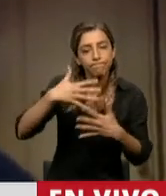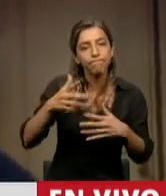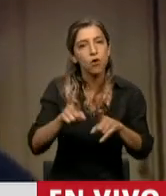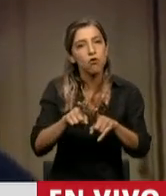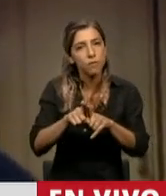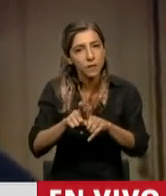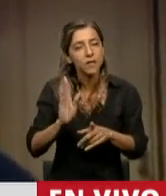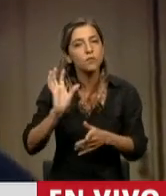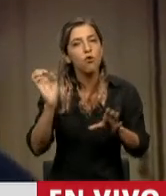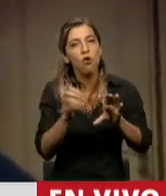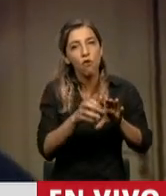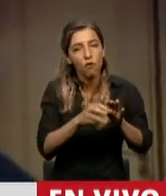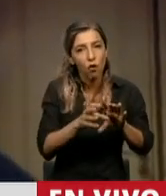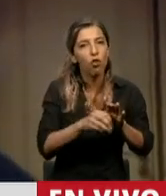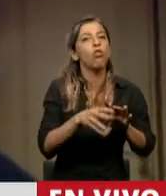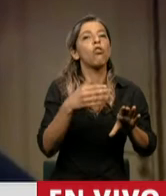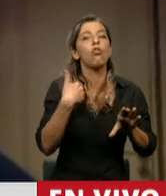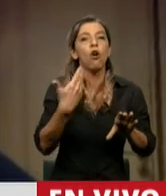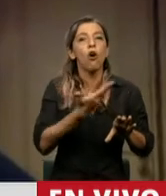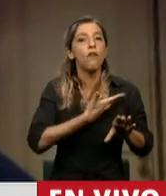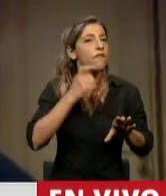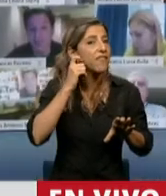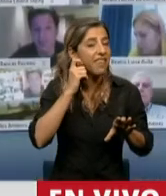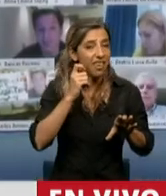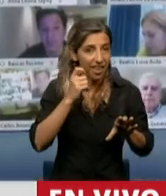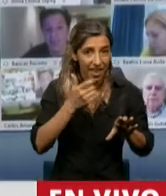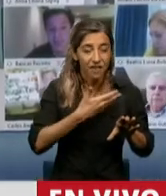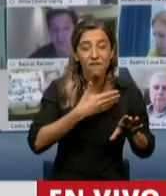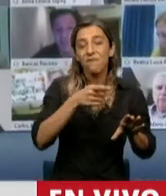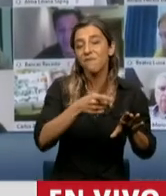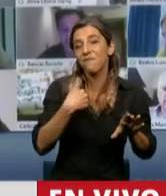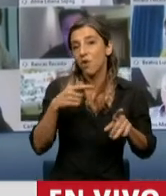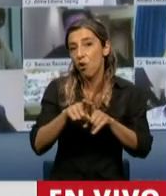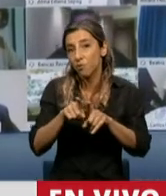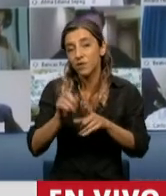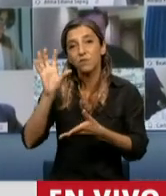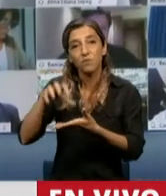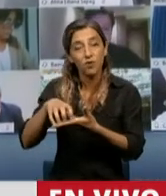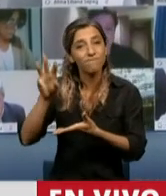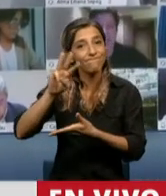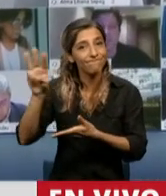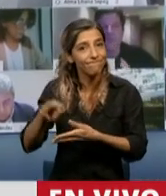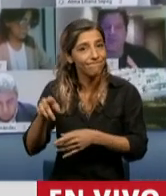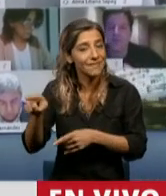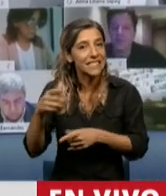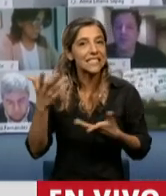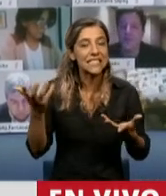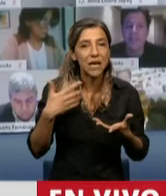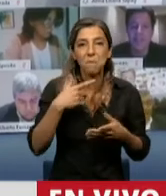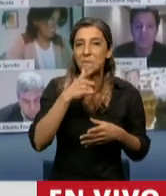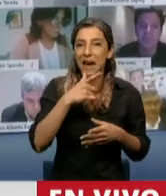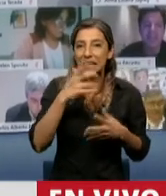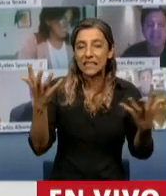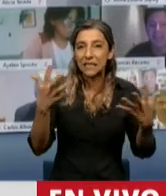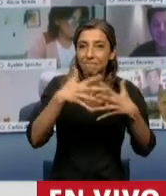y el sistema previsional que obviamente controla el ANSES se parece mucho a una ficción jurídica. Desde hace